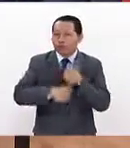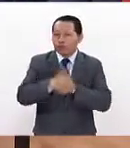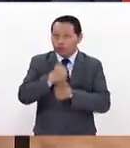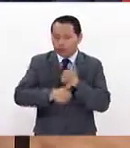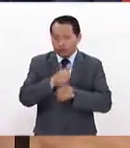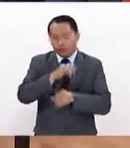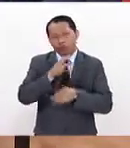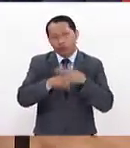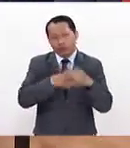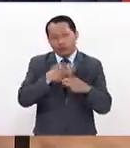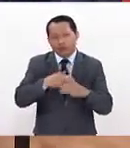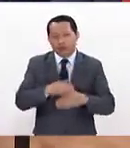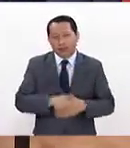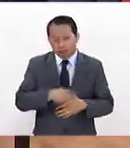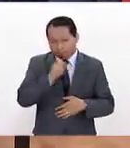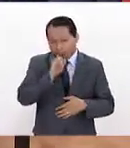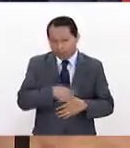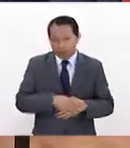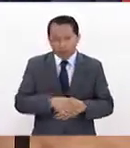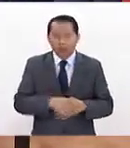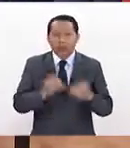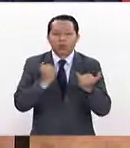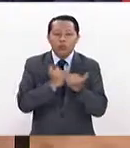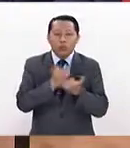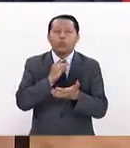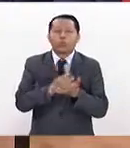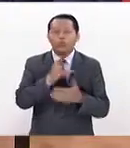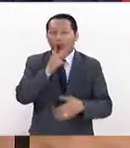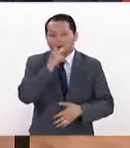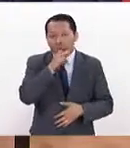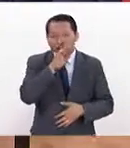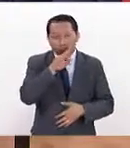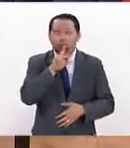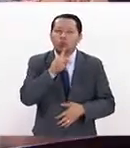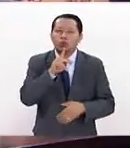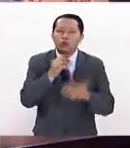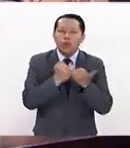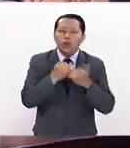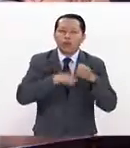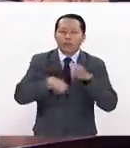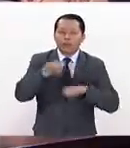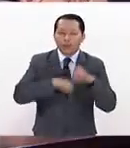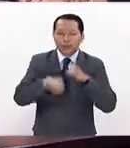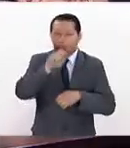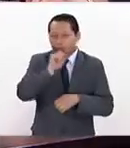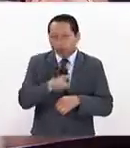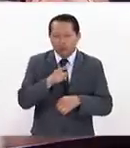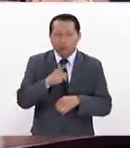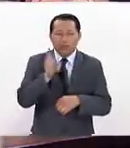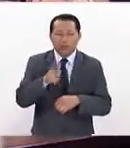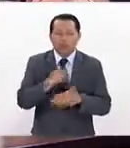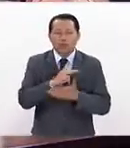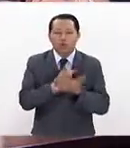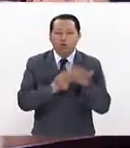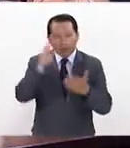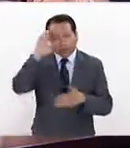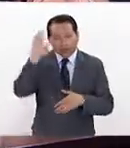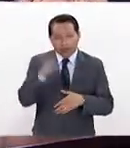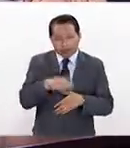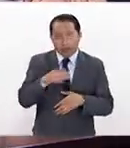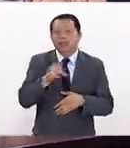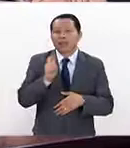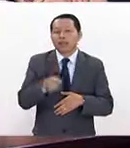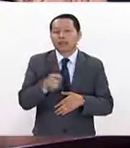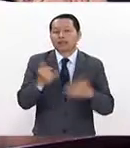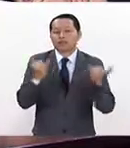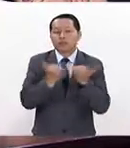nivel mundial, sin duda. Y no solo los padres, Pati, sino también las empresas. Fíjate que nuestros programas de maestría además